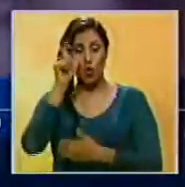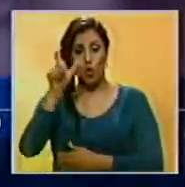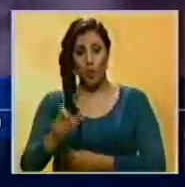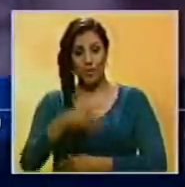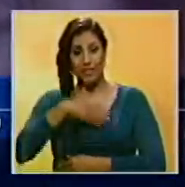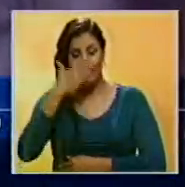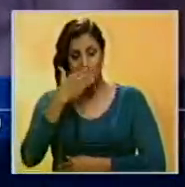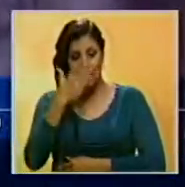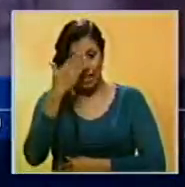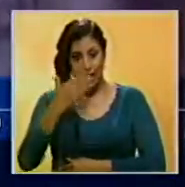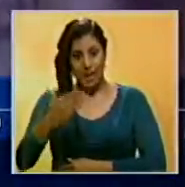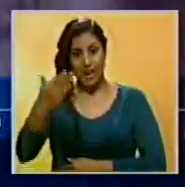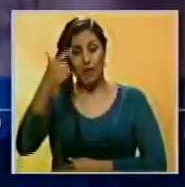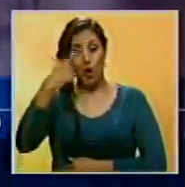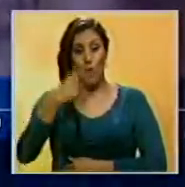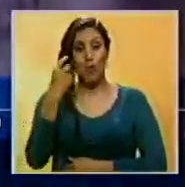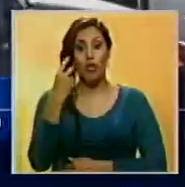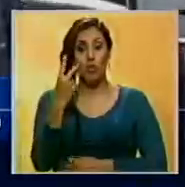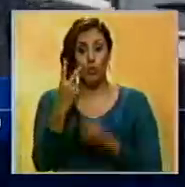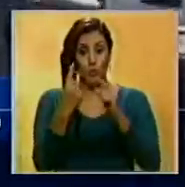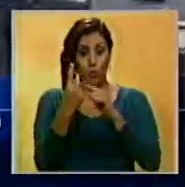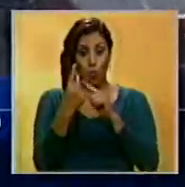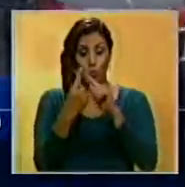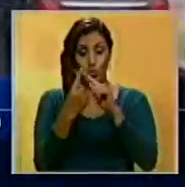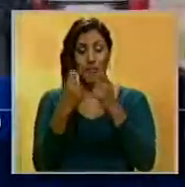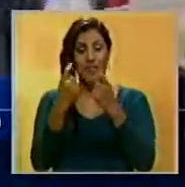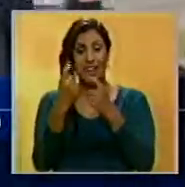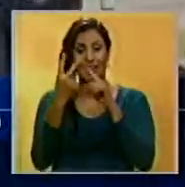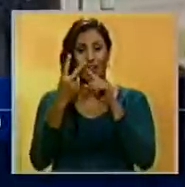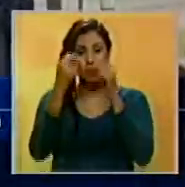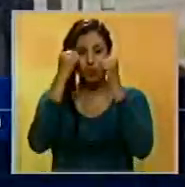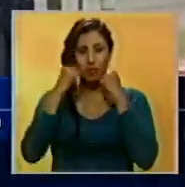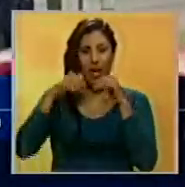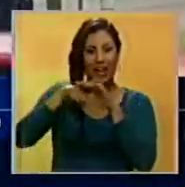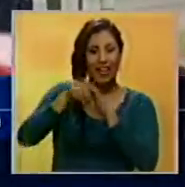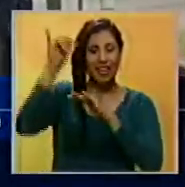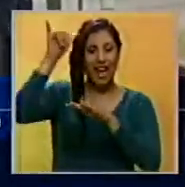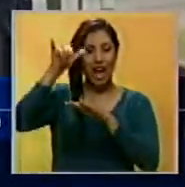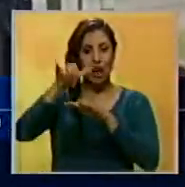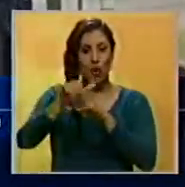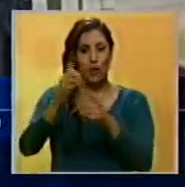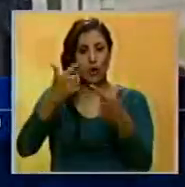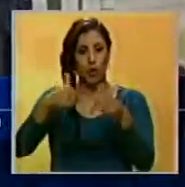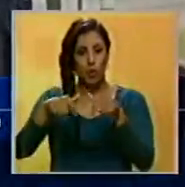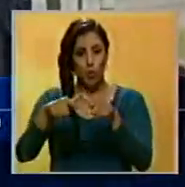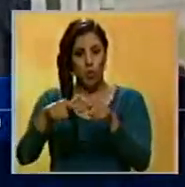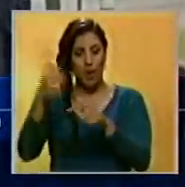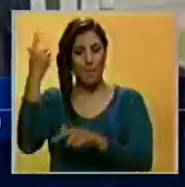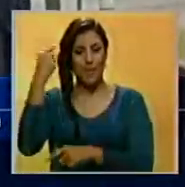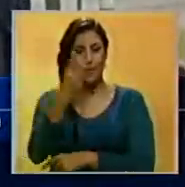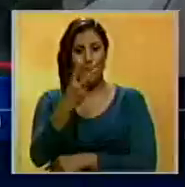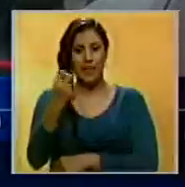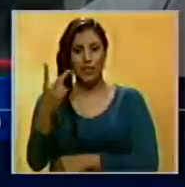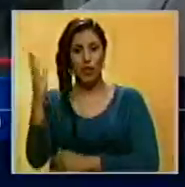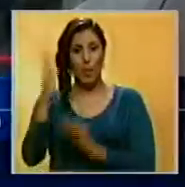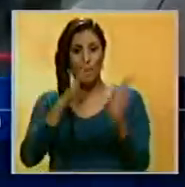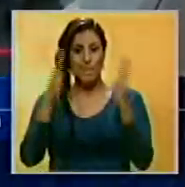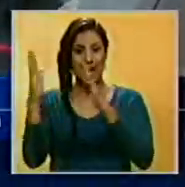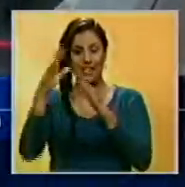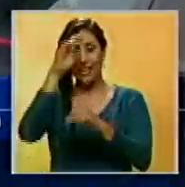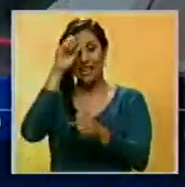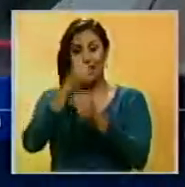Nachim Lashraoui, uno de los dos terroristas que se inmoló en el aeropuerto de Sabetem en Bruselas el pasado 22 de marzo,